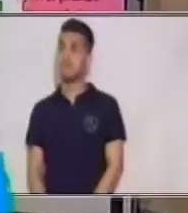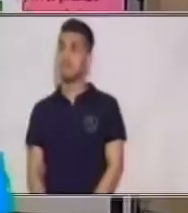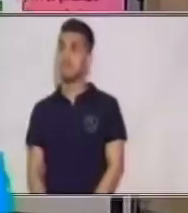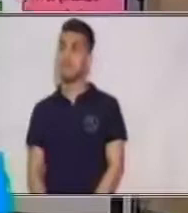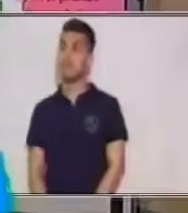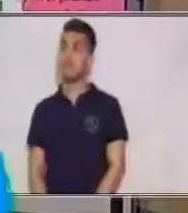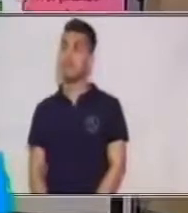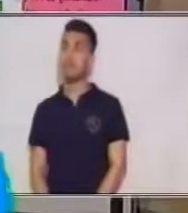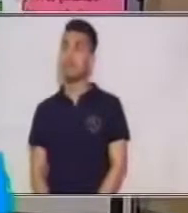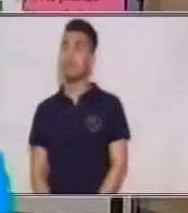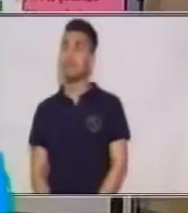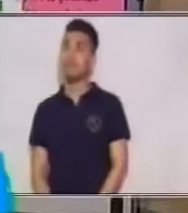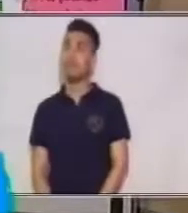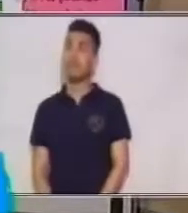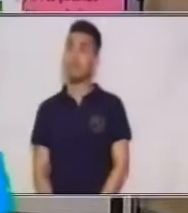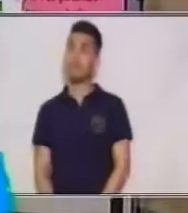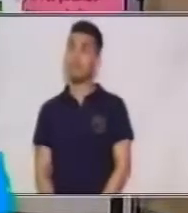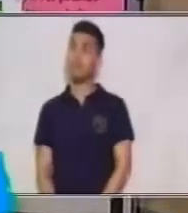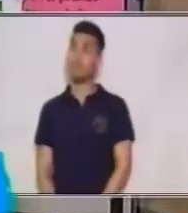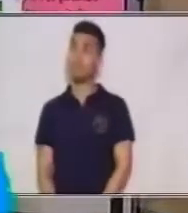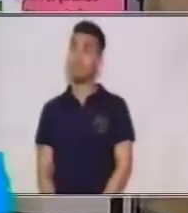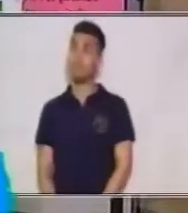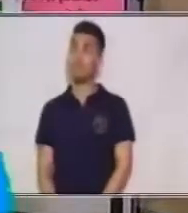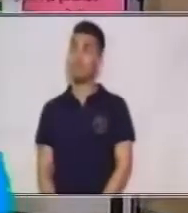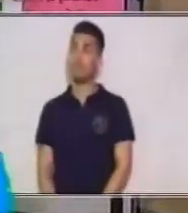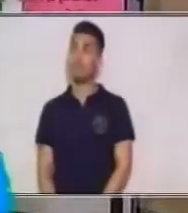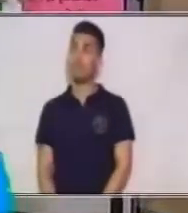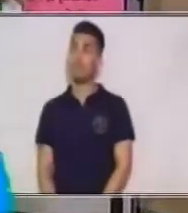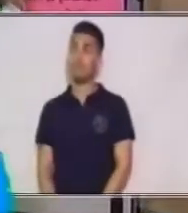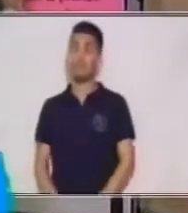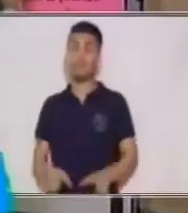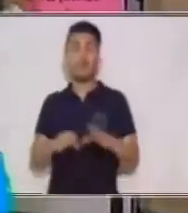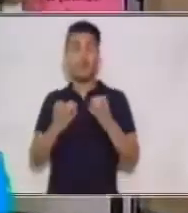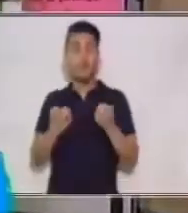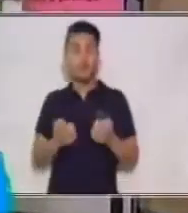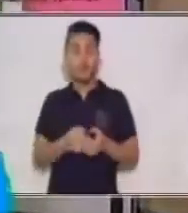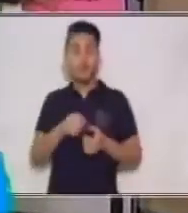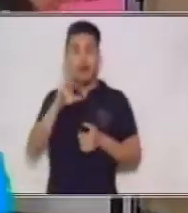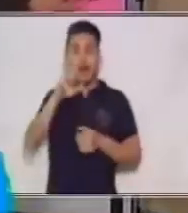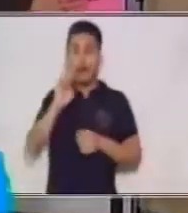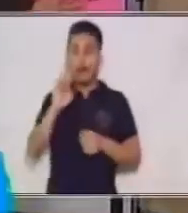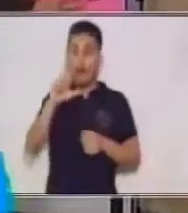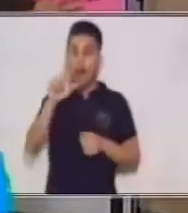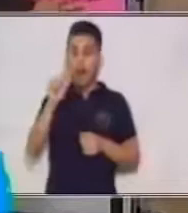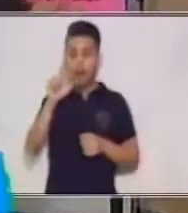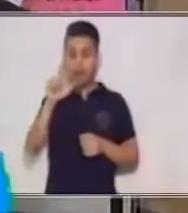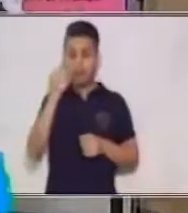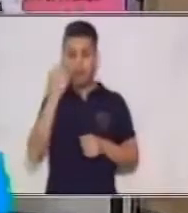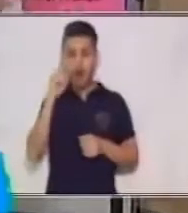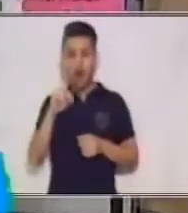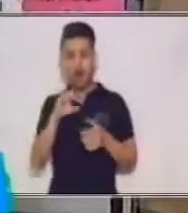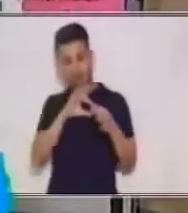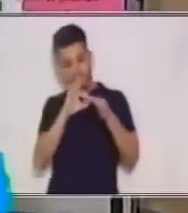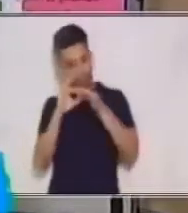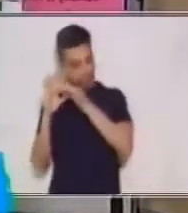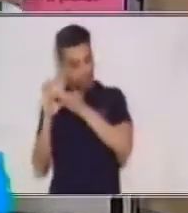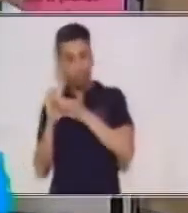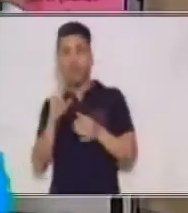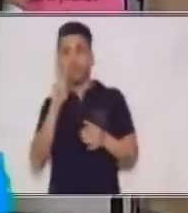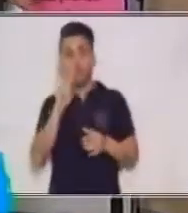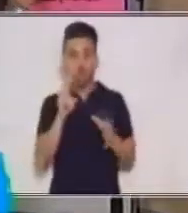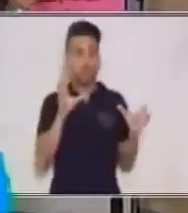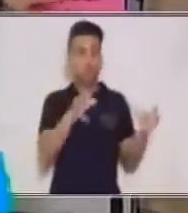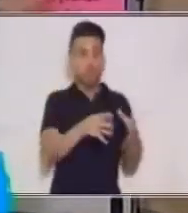no lo cumple. Entonces, en una relación, ¿verdad? Una relación entre dos conjuntos es